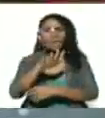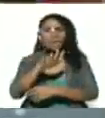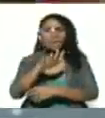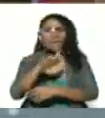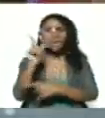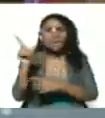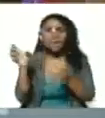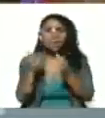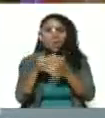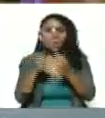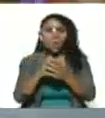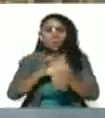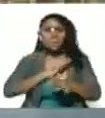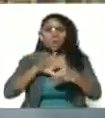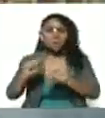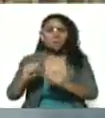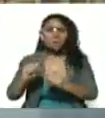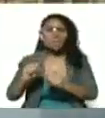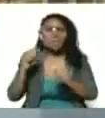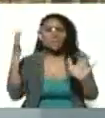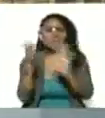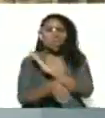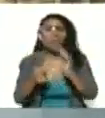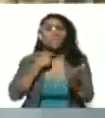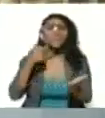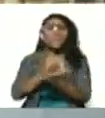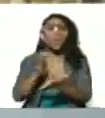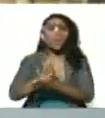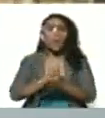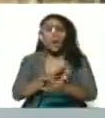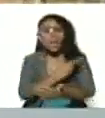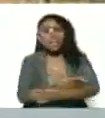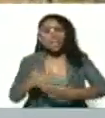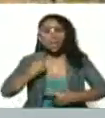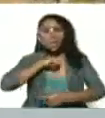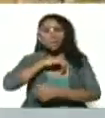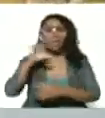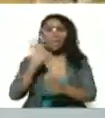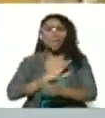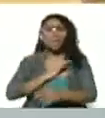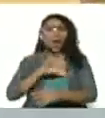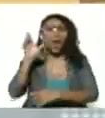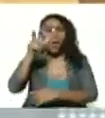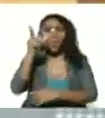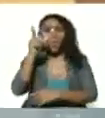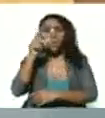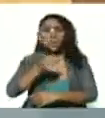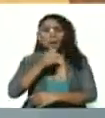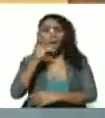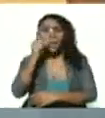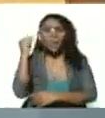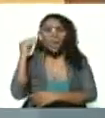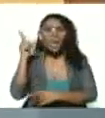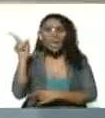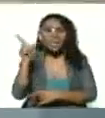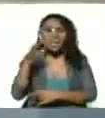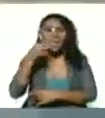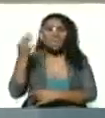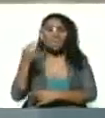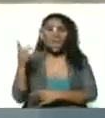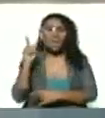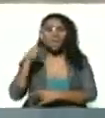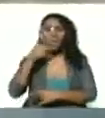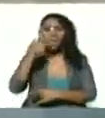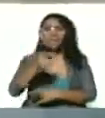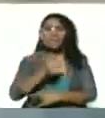parte de los conquistadores sobre los cadáveres y la sangre de nuestros abuelos y abuelas. Esa es la verdad. Esa es la verdad. Y uno lo